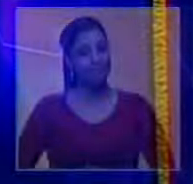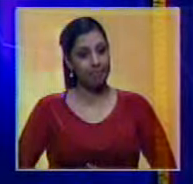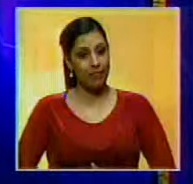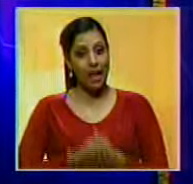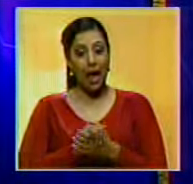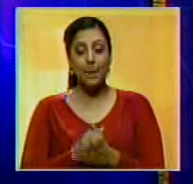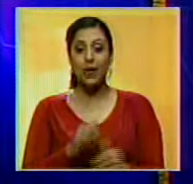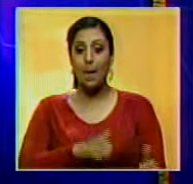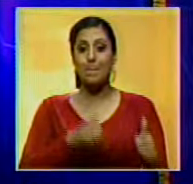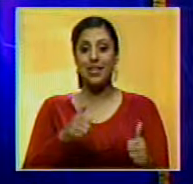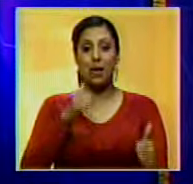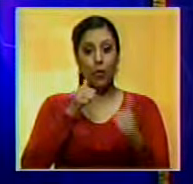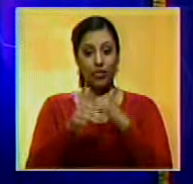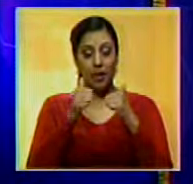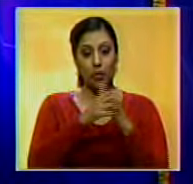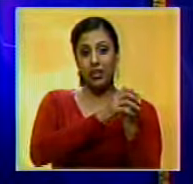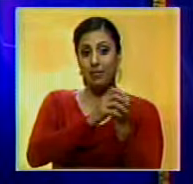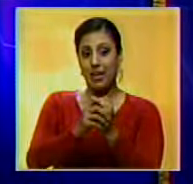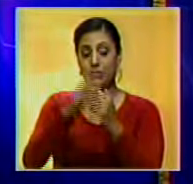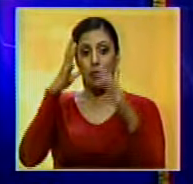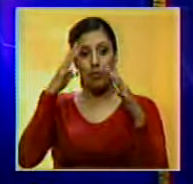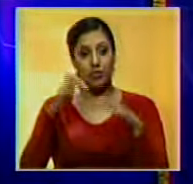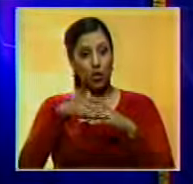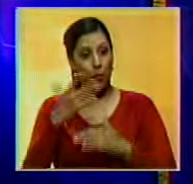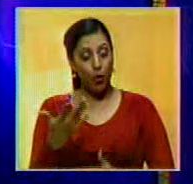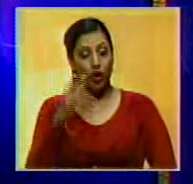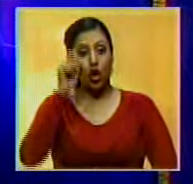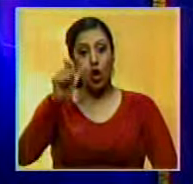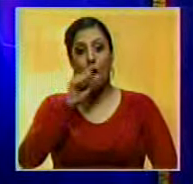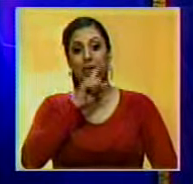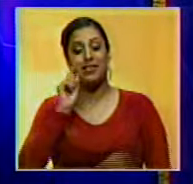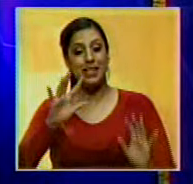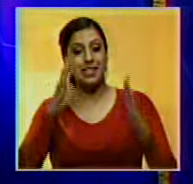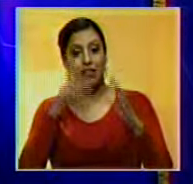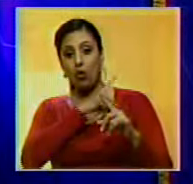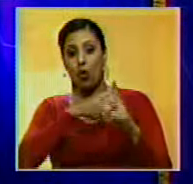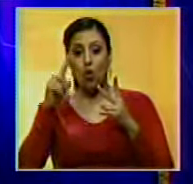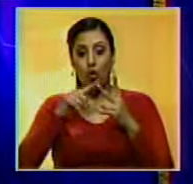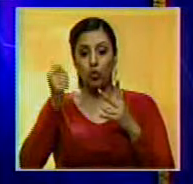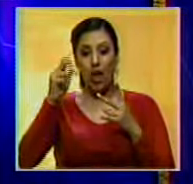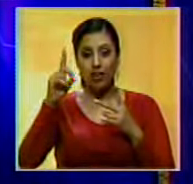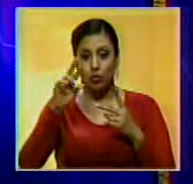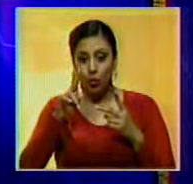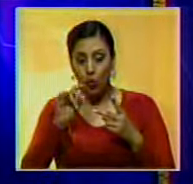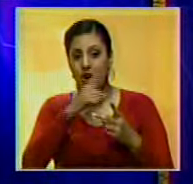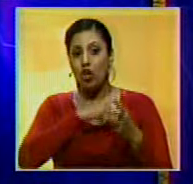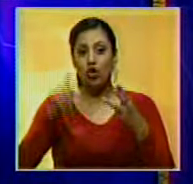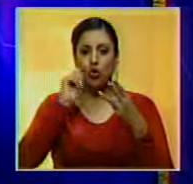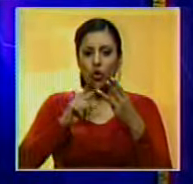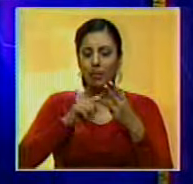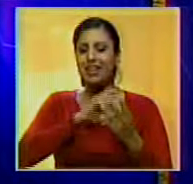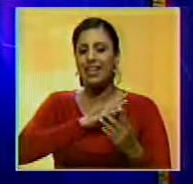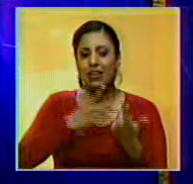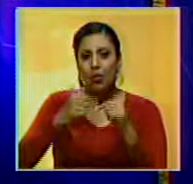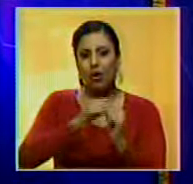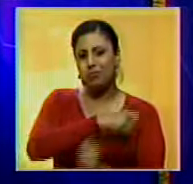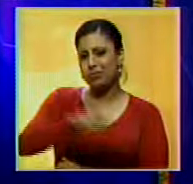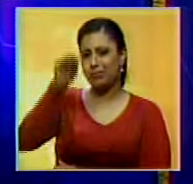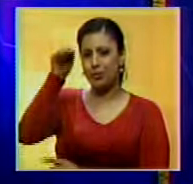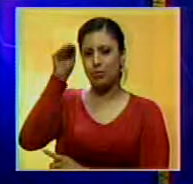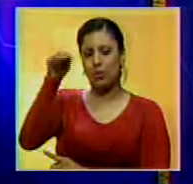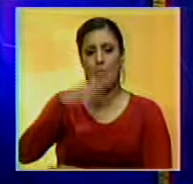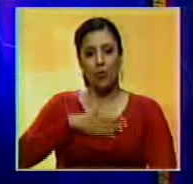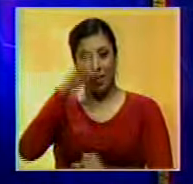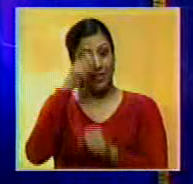Amigas y amigos, comenzamos los deportes con béisbol de grandes ligas, porque Salvador Pérez, Asdrúbal Cabrera y Eiria Adrianza conectaron cuadrangulares